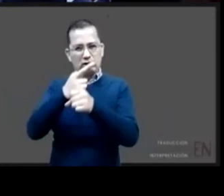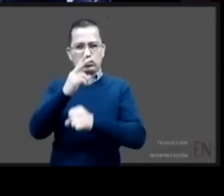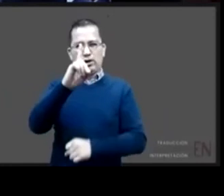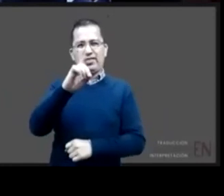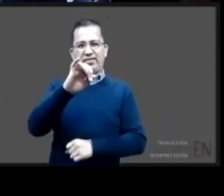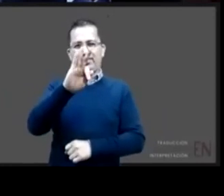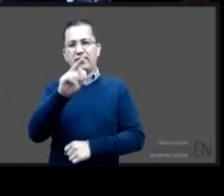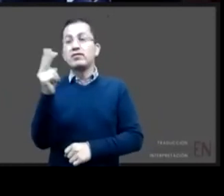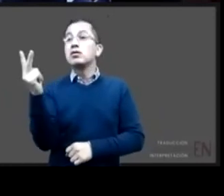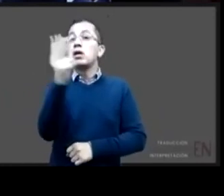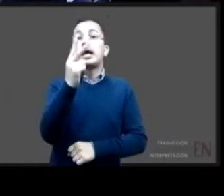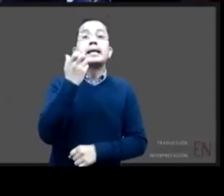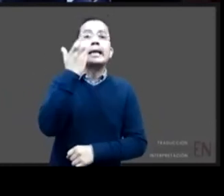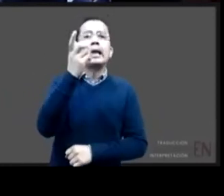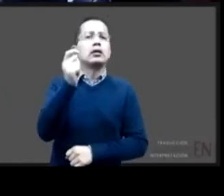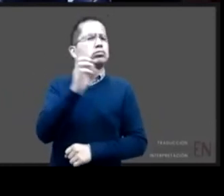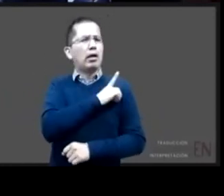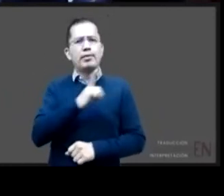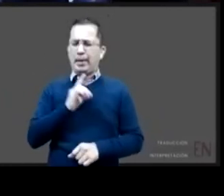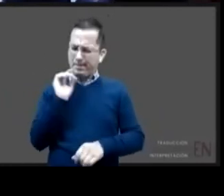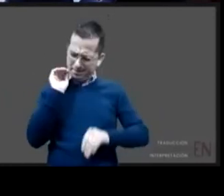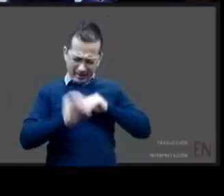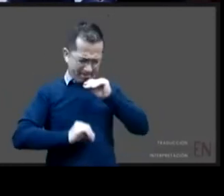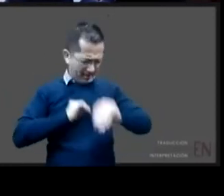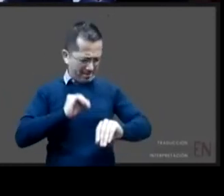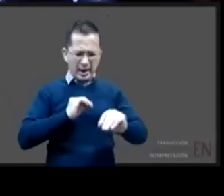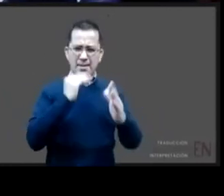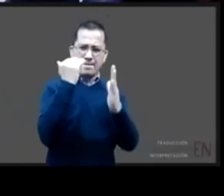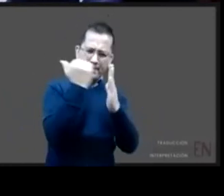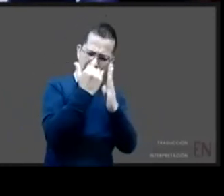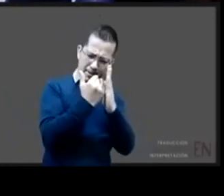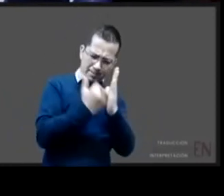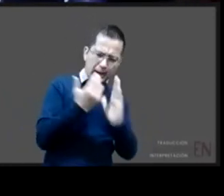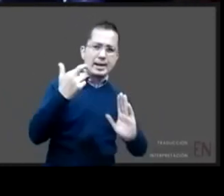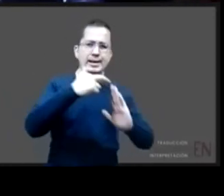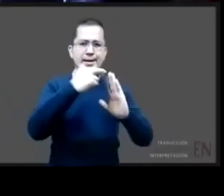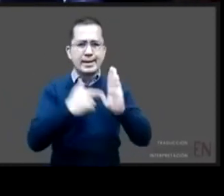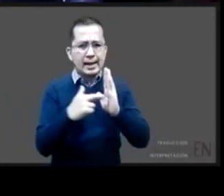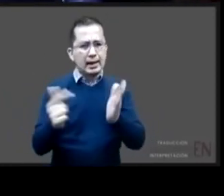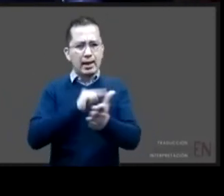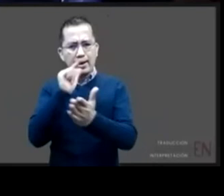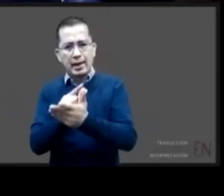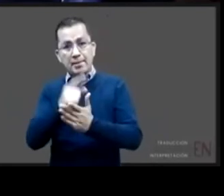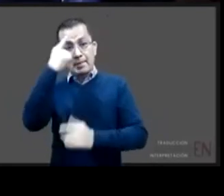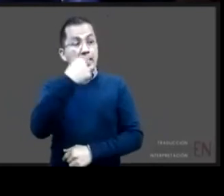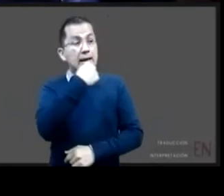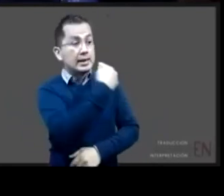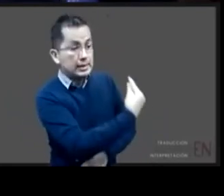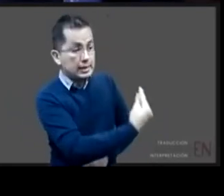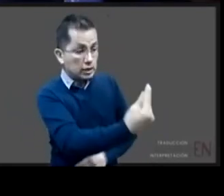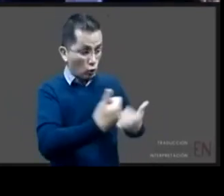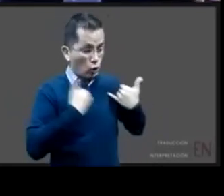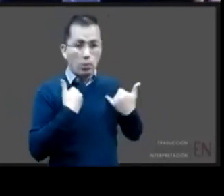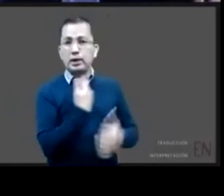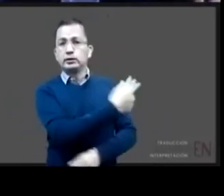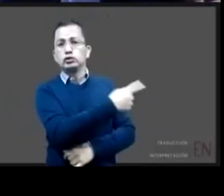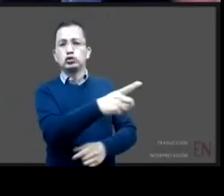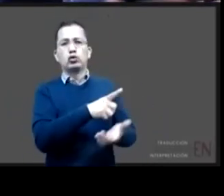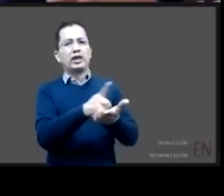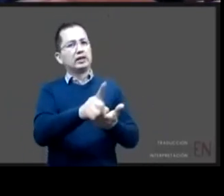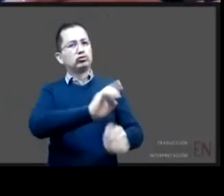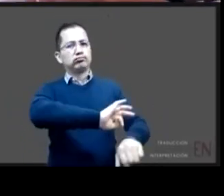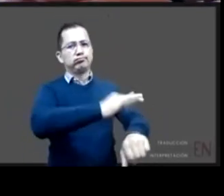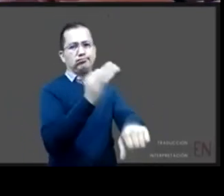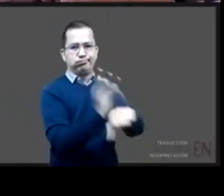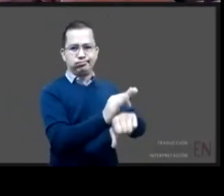mecanismos que le den continuidad a lo que implica la restitución de los derechos de la niña niños y adolescentes estos modelos ya pasaron